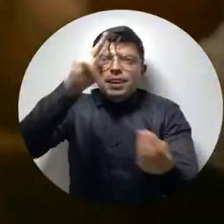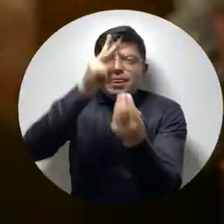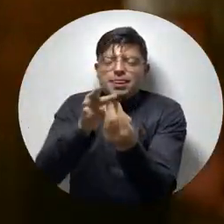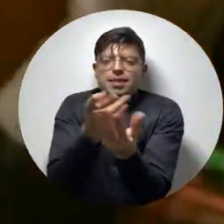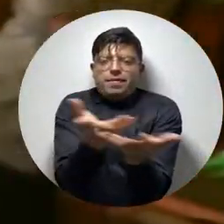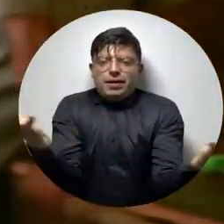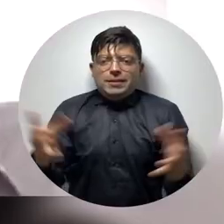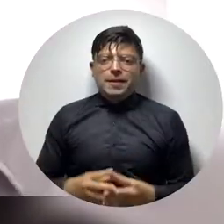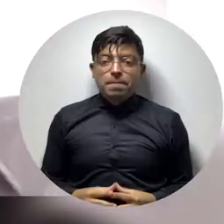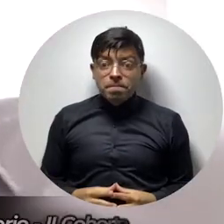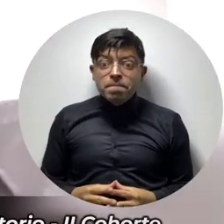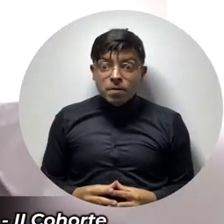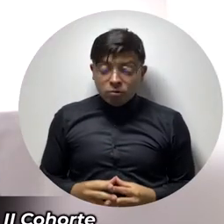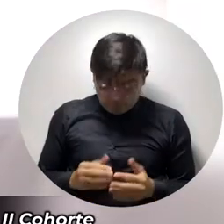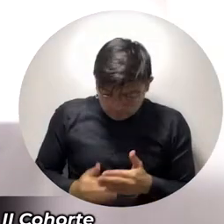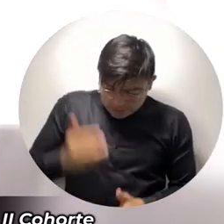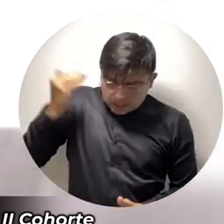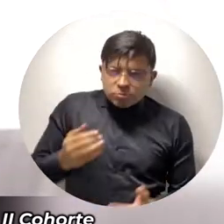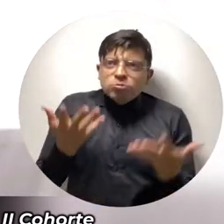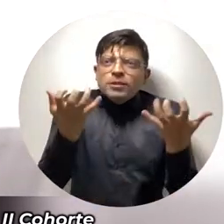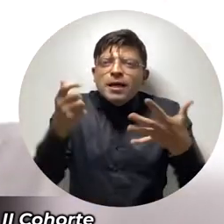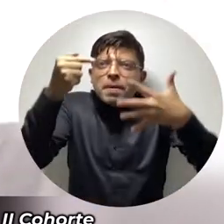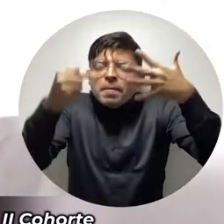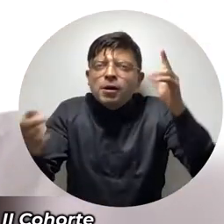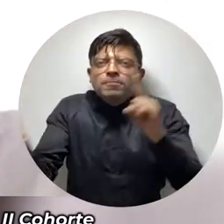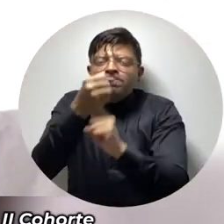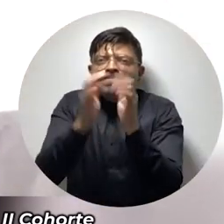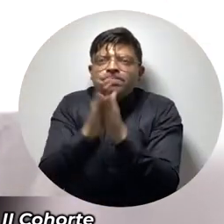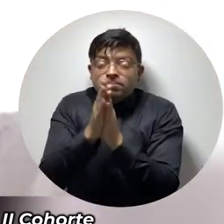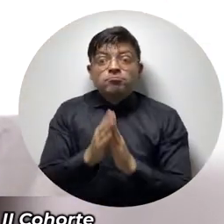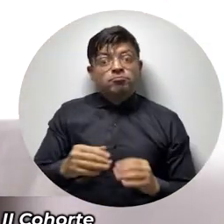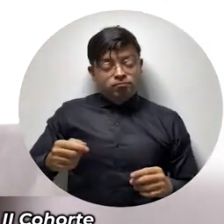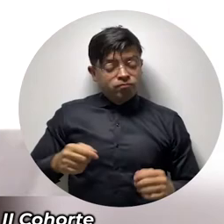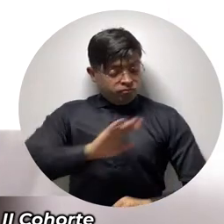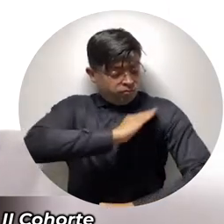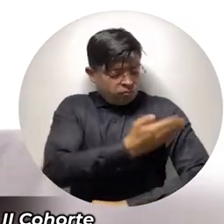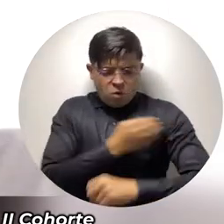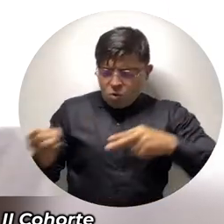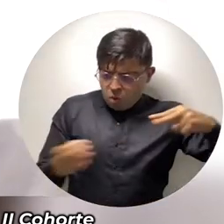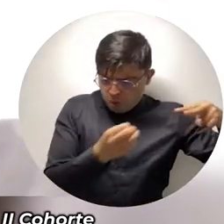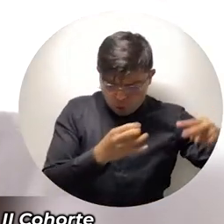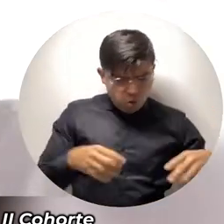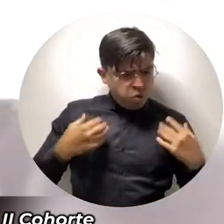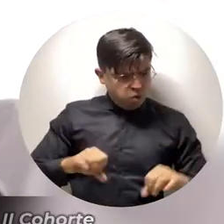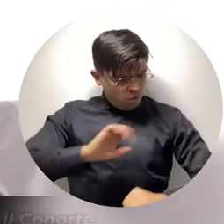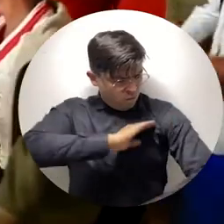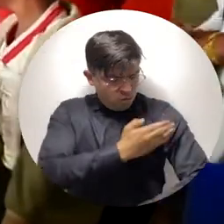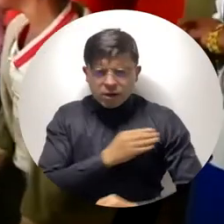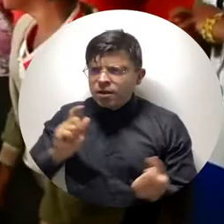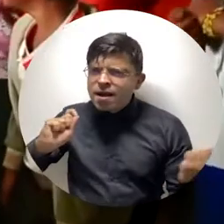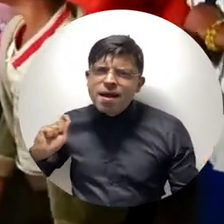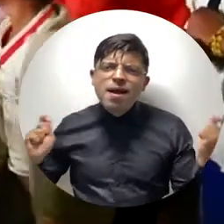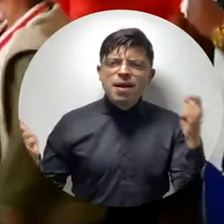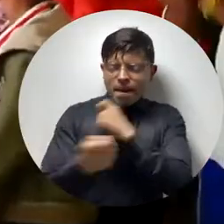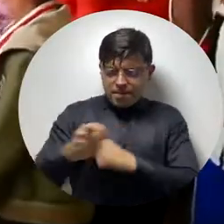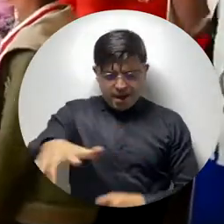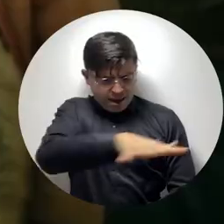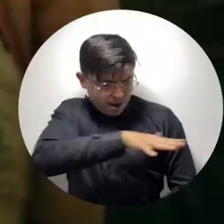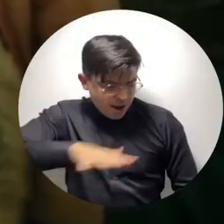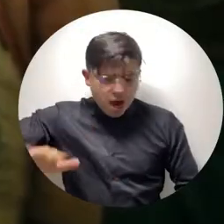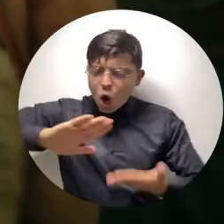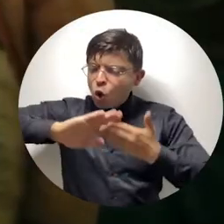diversidad. Iniciamos con muchas expectativas, creemos fielmente en el poder que tiene la educación para transformar esos territorios,